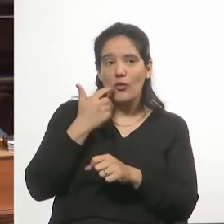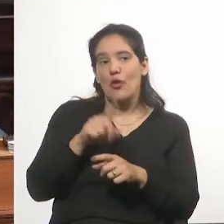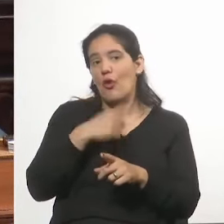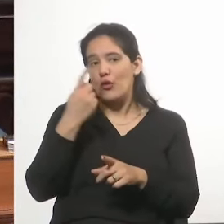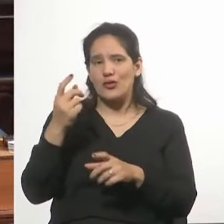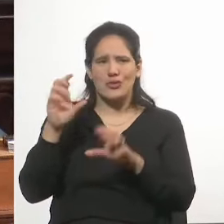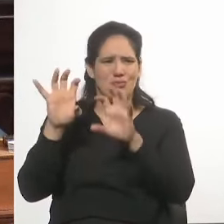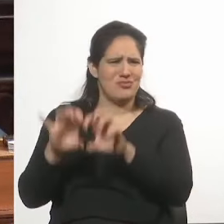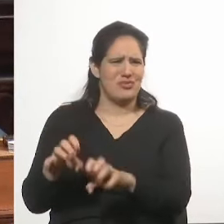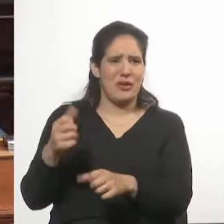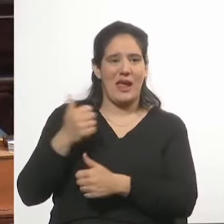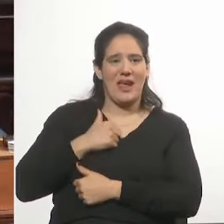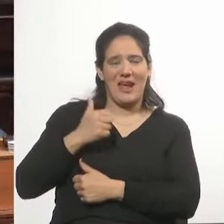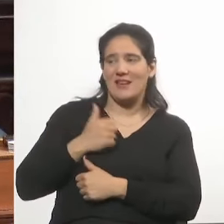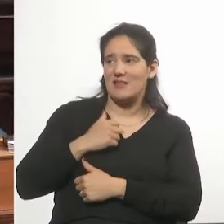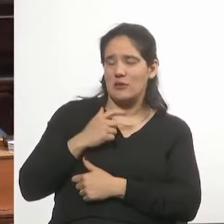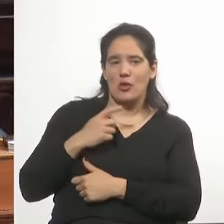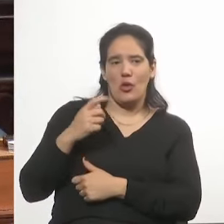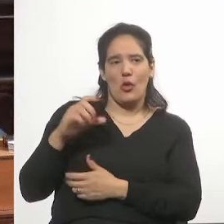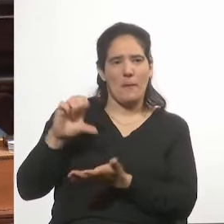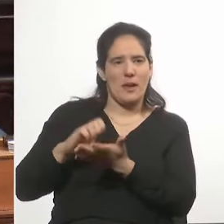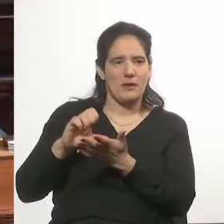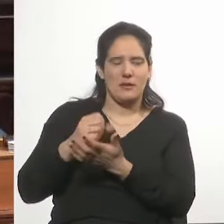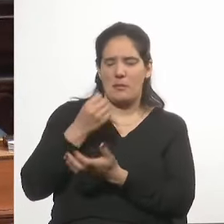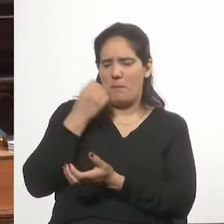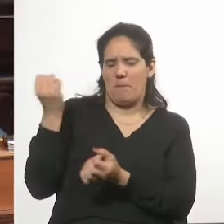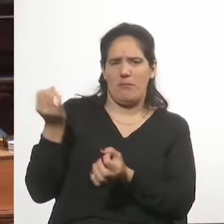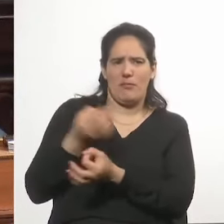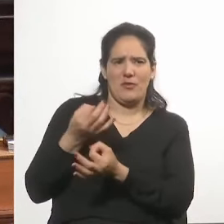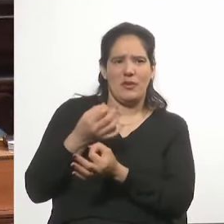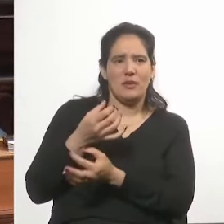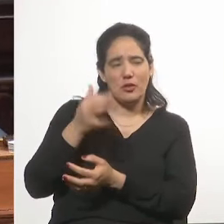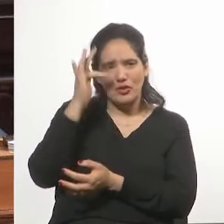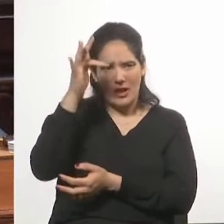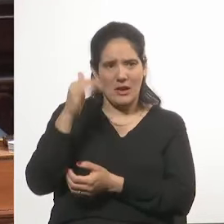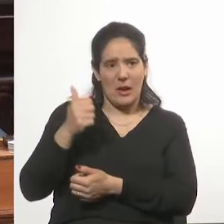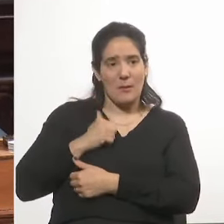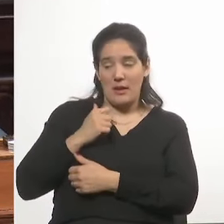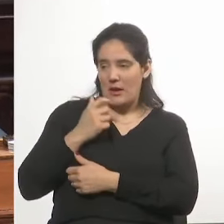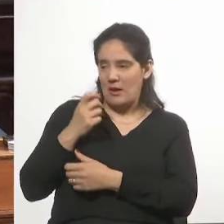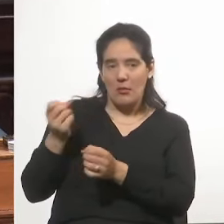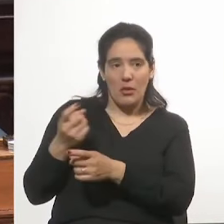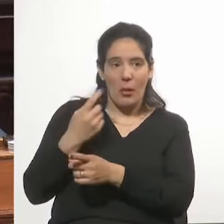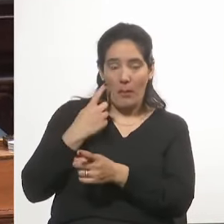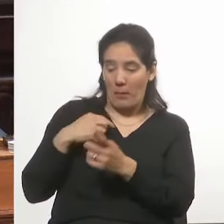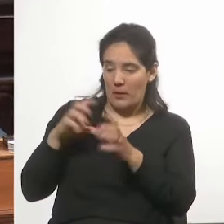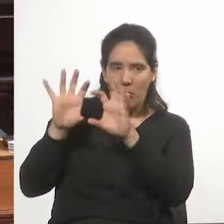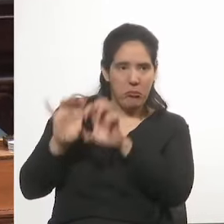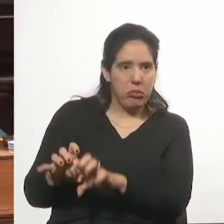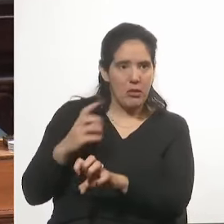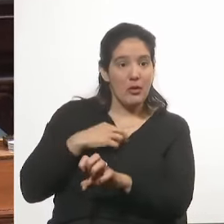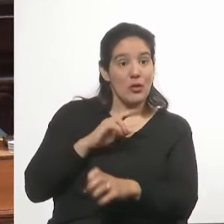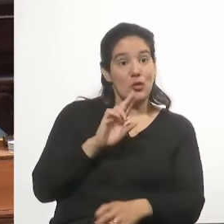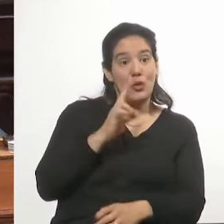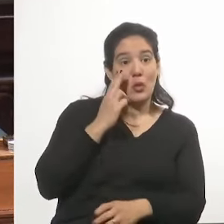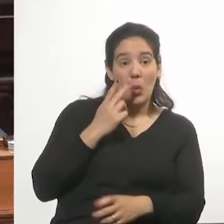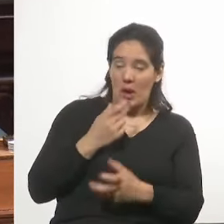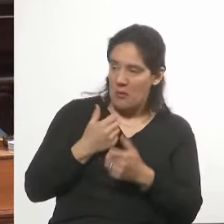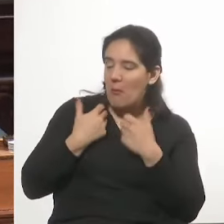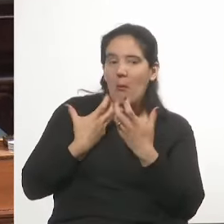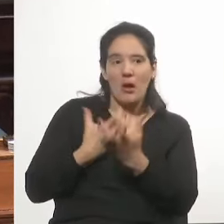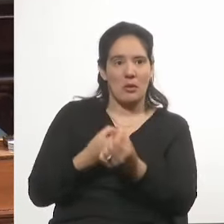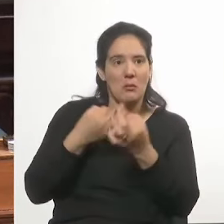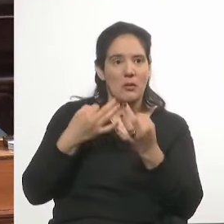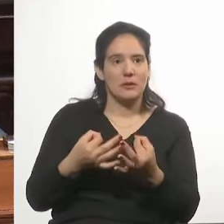fracasado ejércitos de países desarrollados. Un caso histórico emblemático fue el de Camboya,